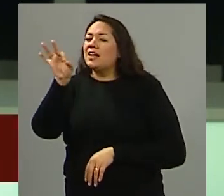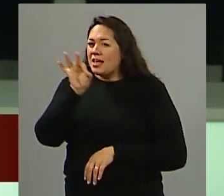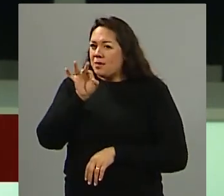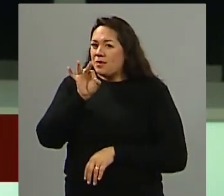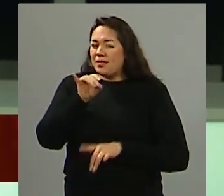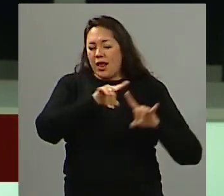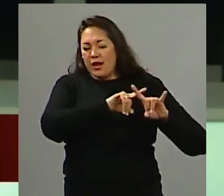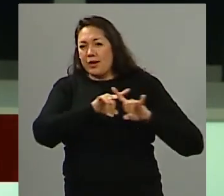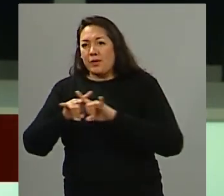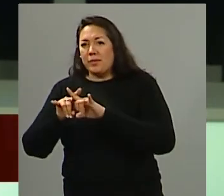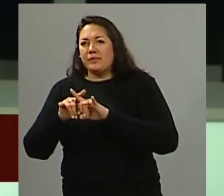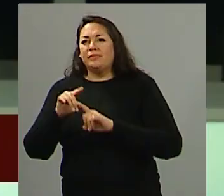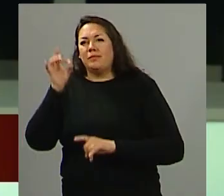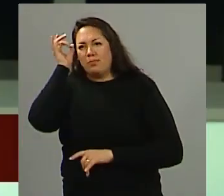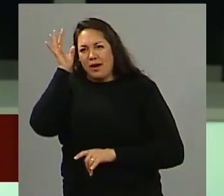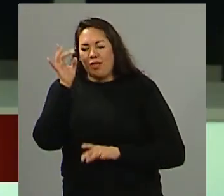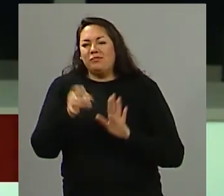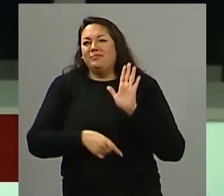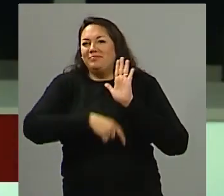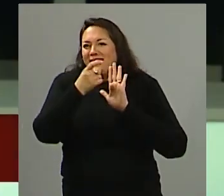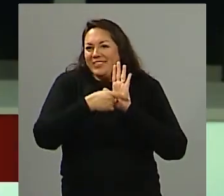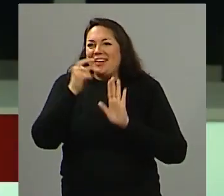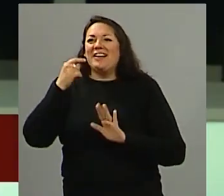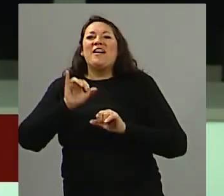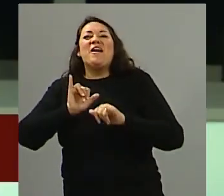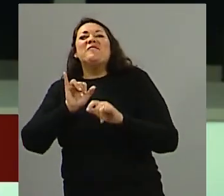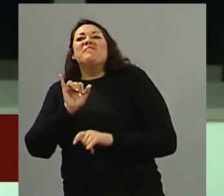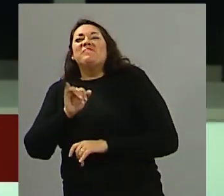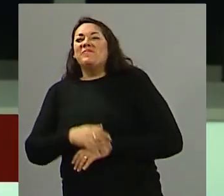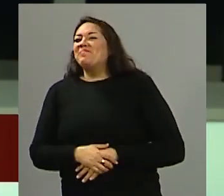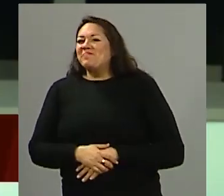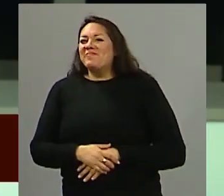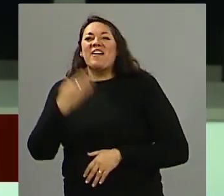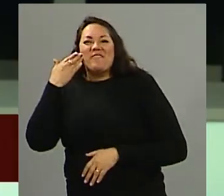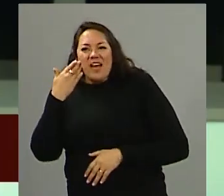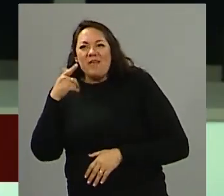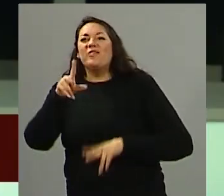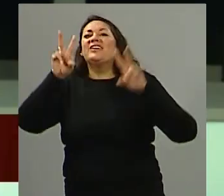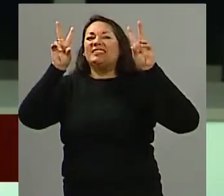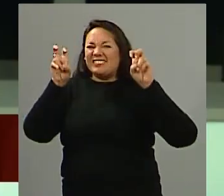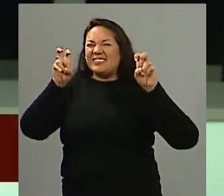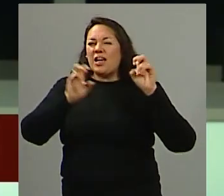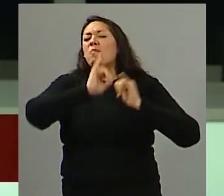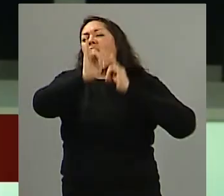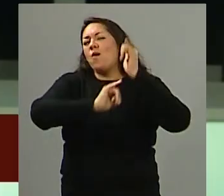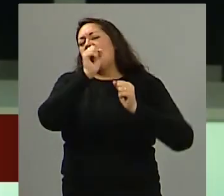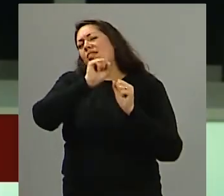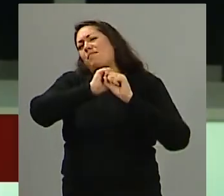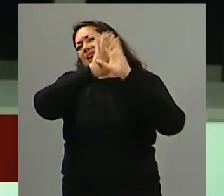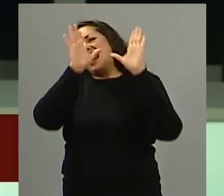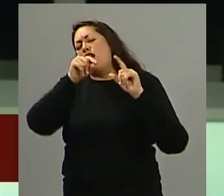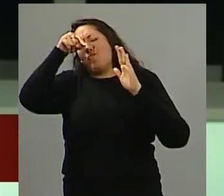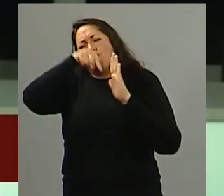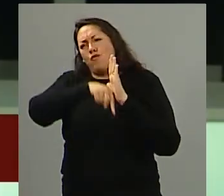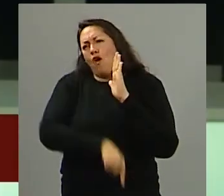una página de Instagram de Facebook donde comentan todo el proyecto de qué se trata cuál sería la cobertura que le da al Parque Nacional